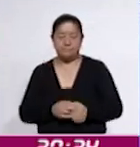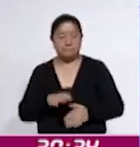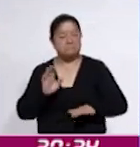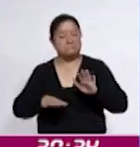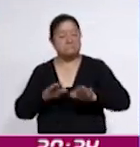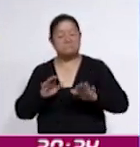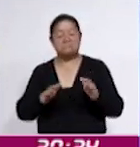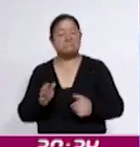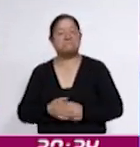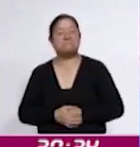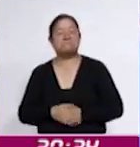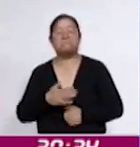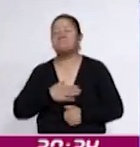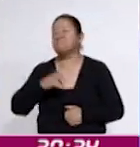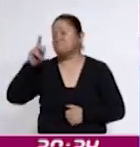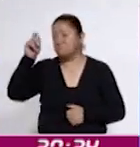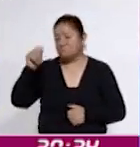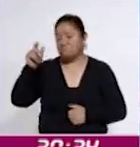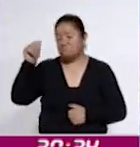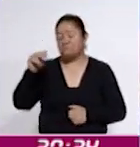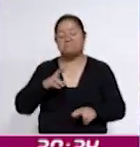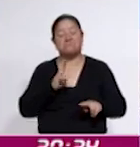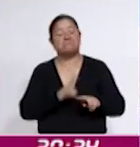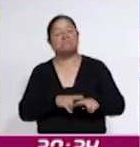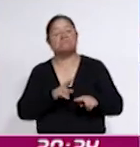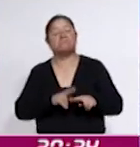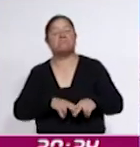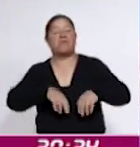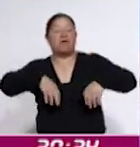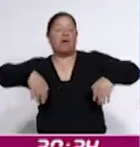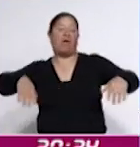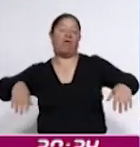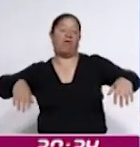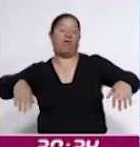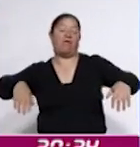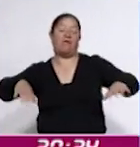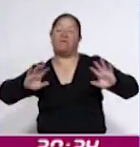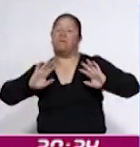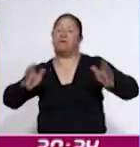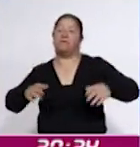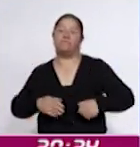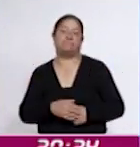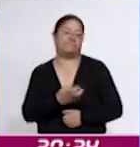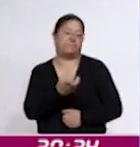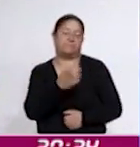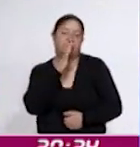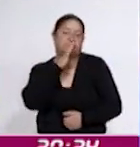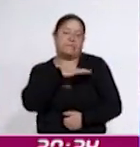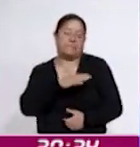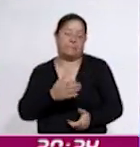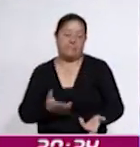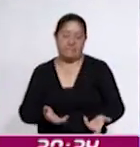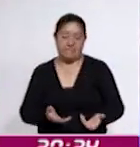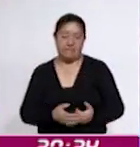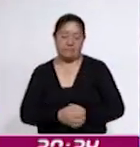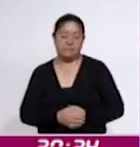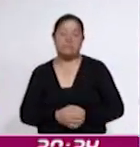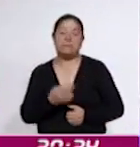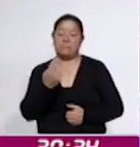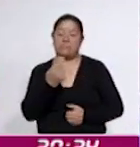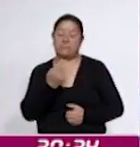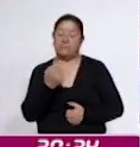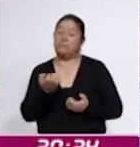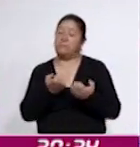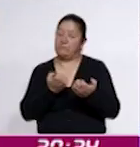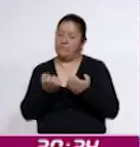de que nos jubilamos y eso, nos sentamos a descansar y eso nos hace mal, porque ya necesitamos ejercicio